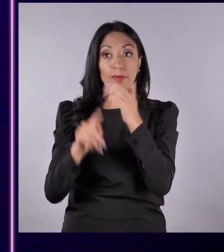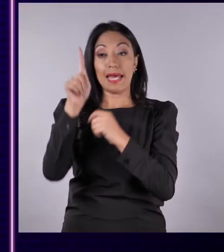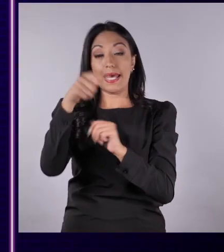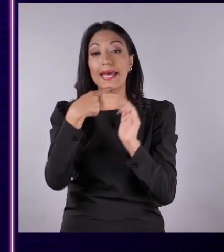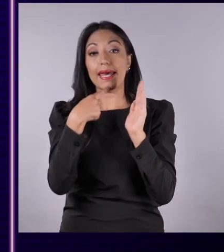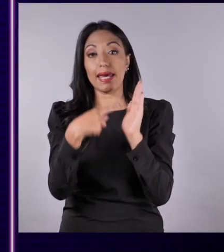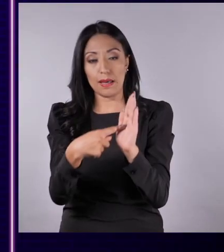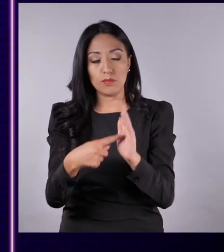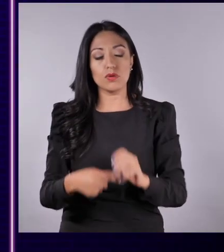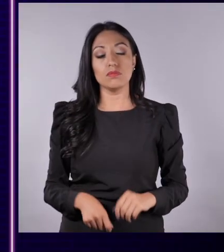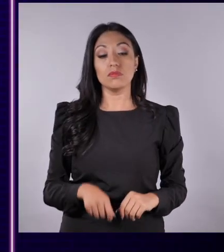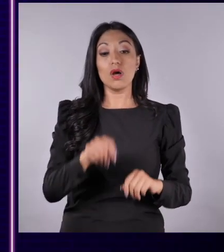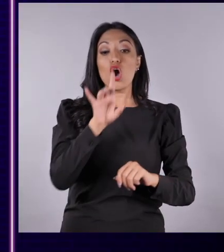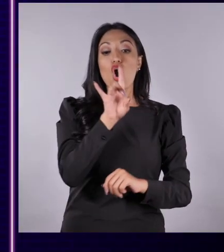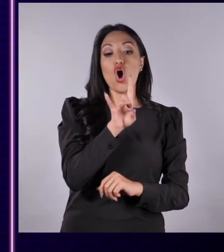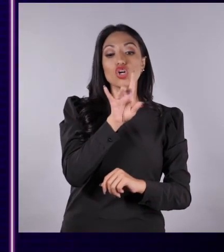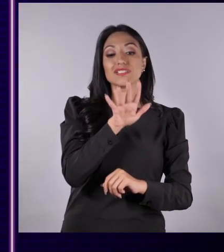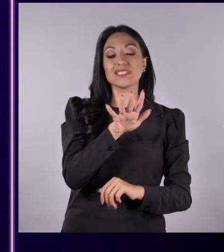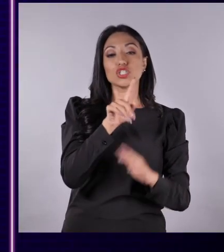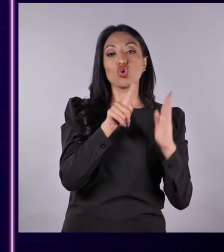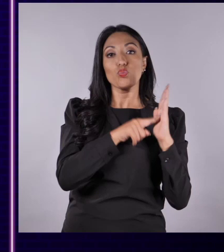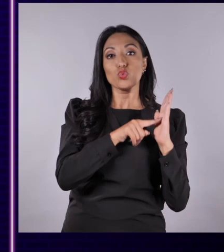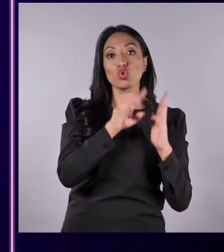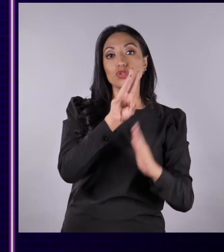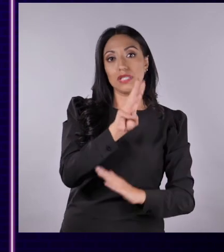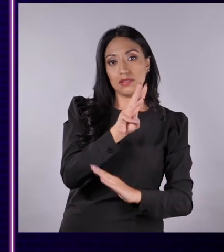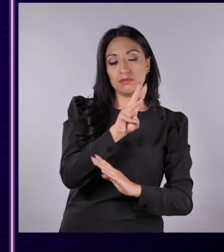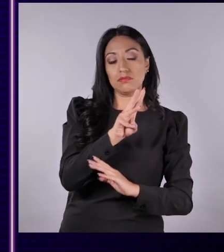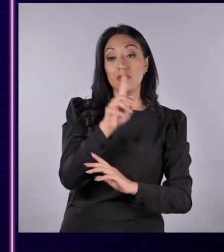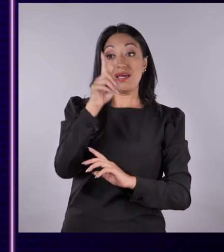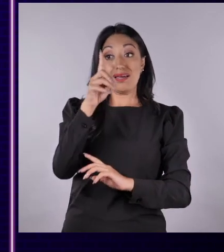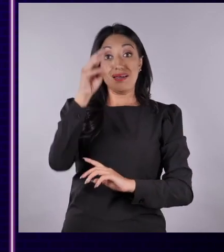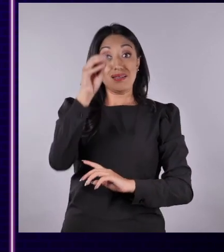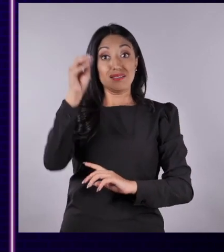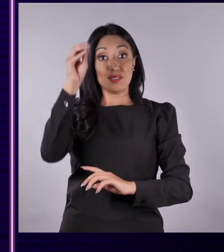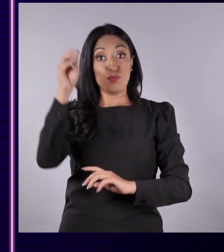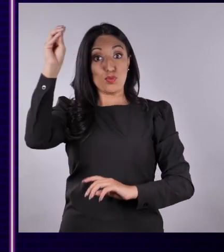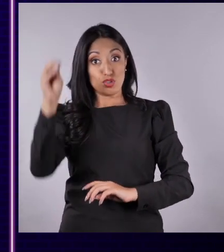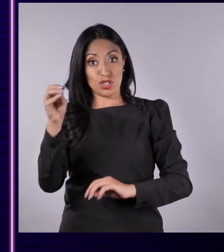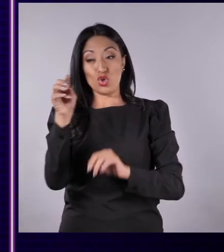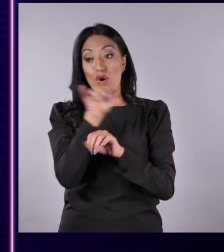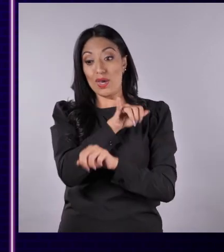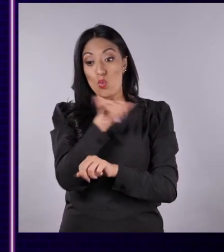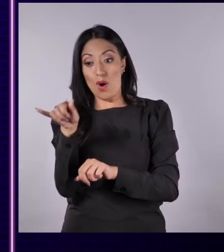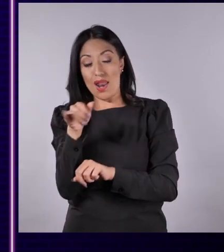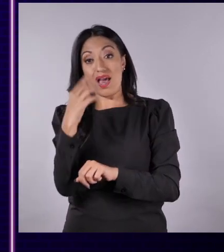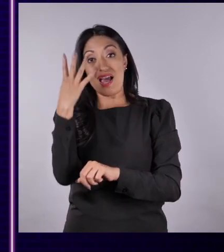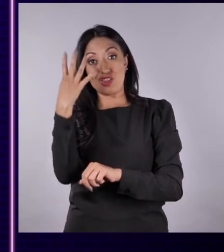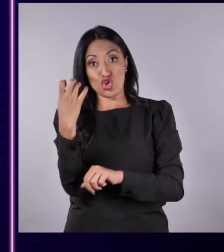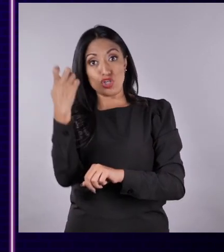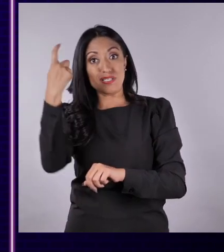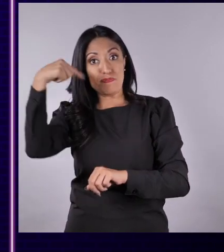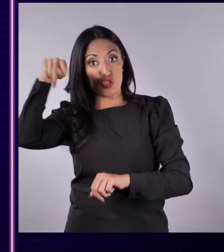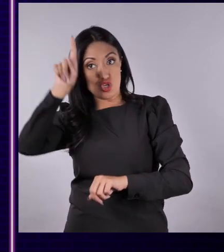Tomemos como ejemplo la primera cifra que es 85.6. Si el 100% son 14